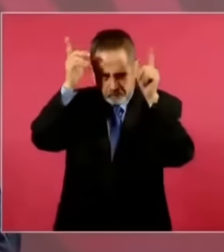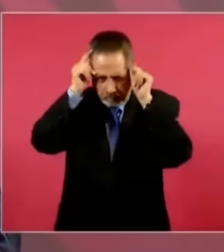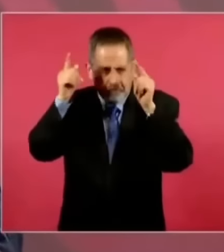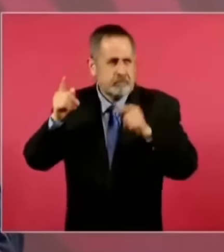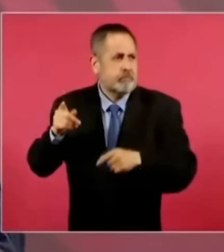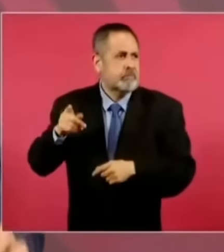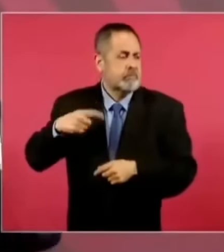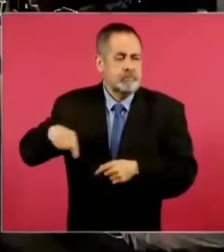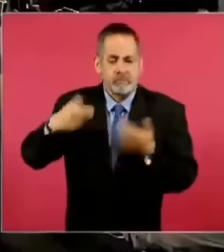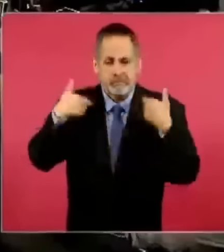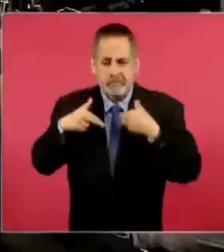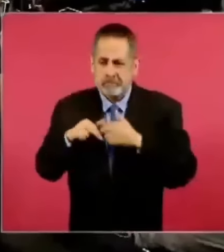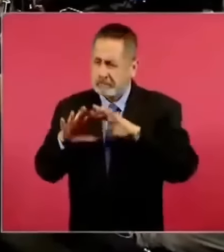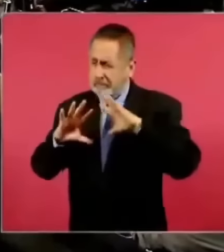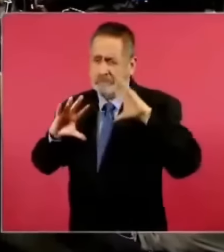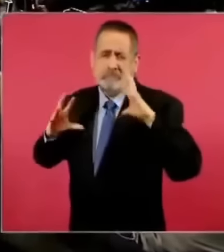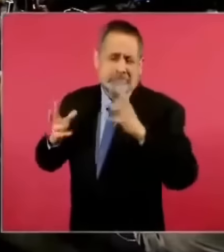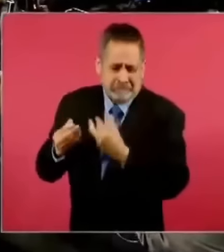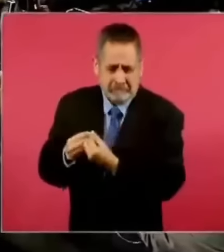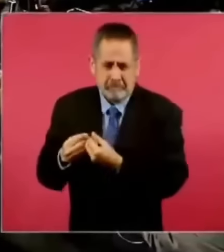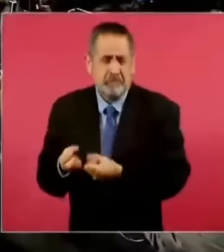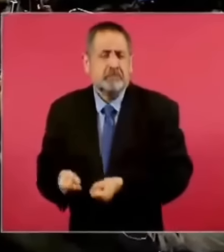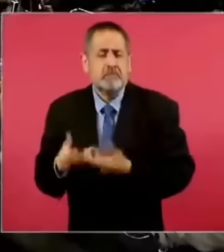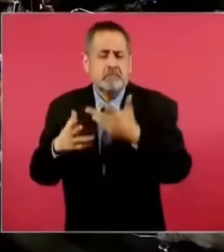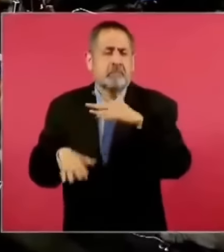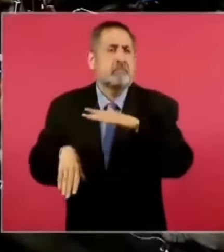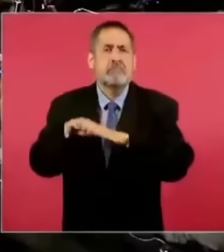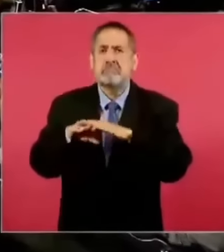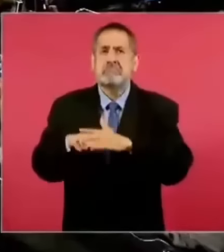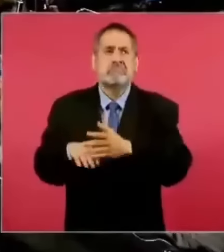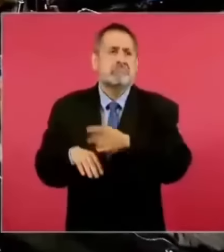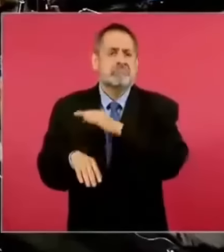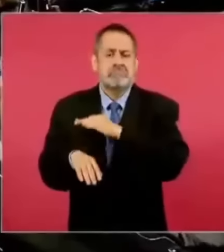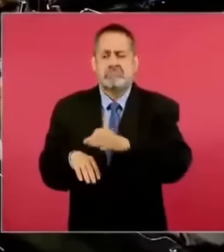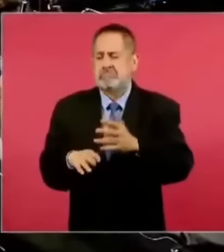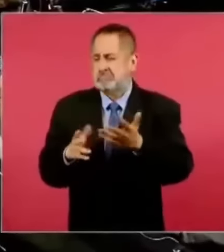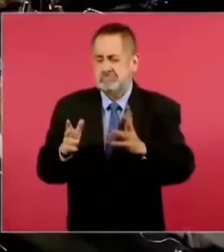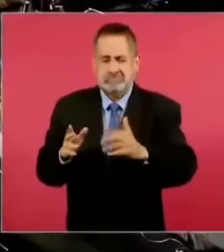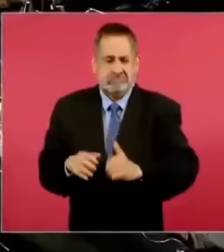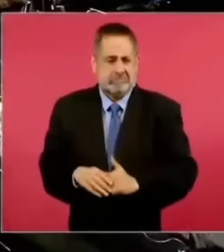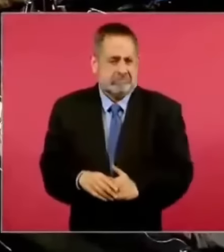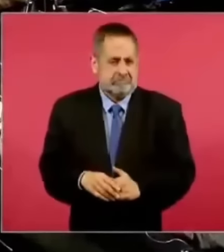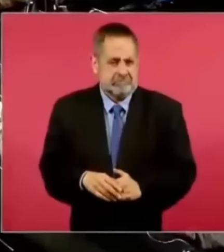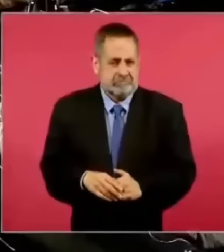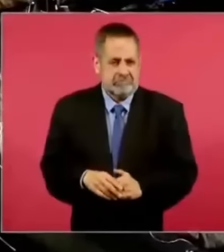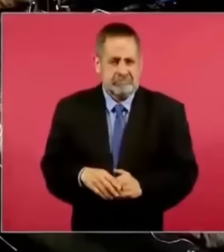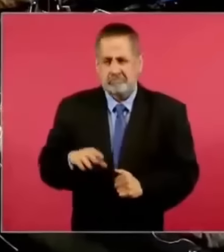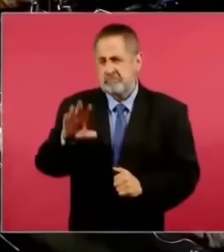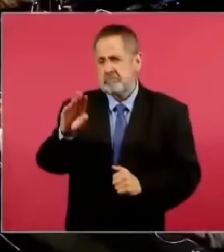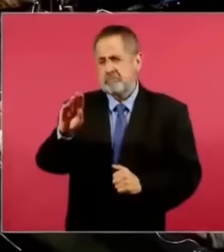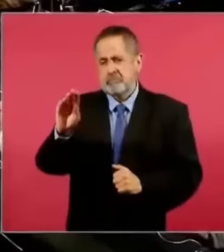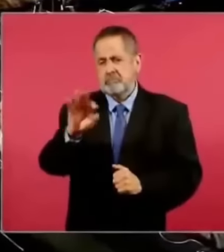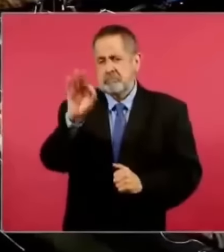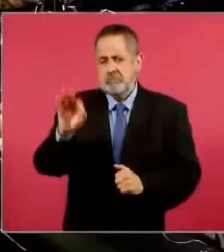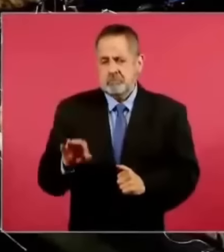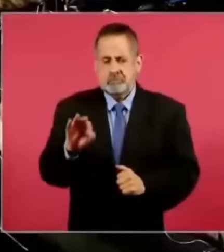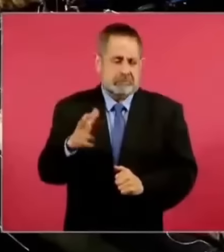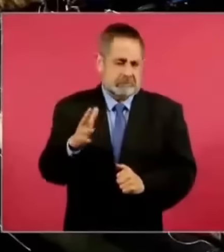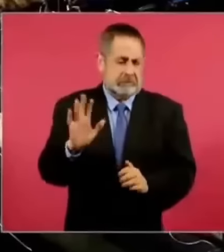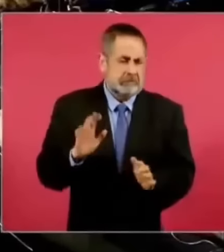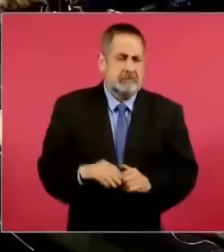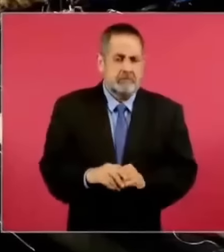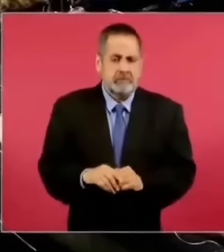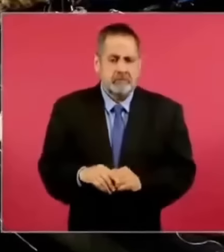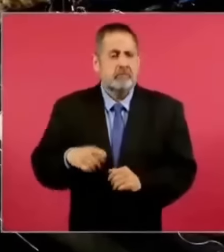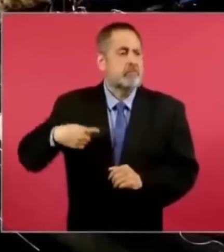pues debemos de estar como en el 90 por ciento, que